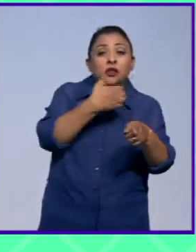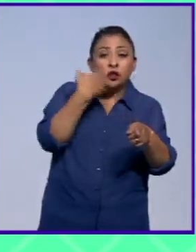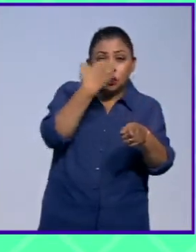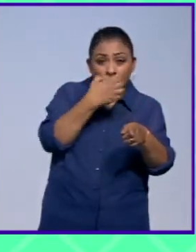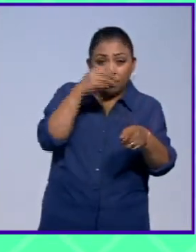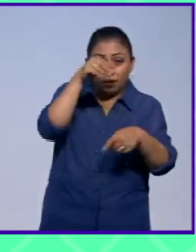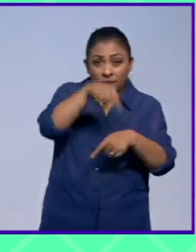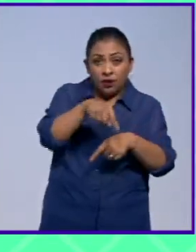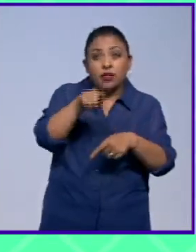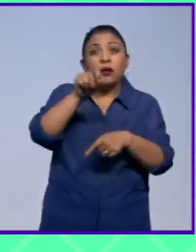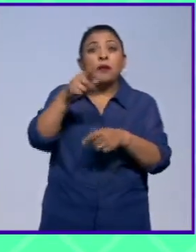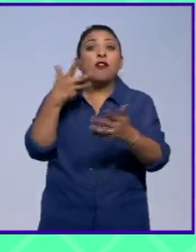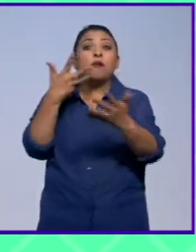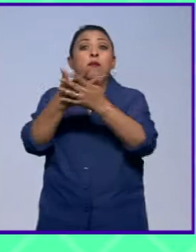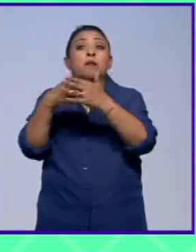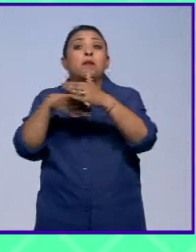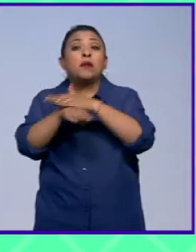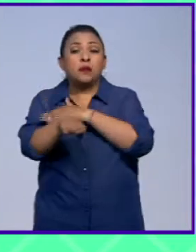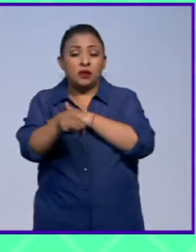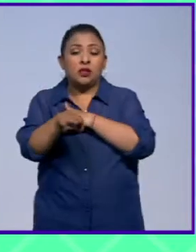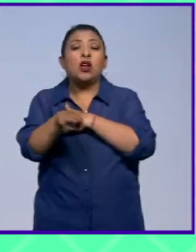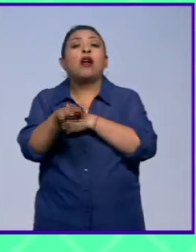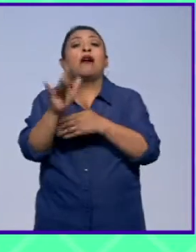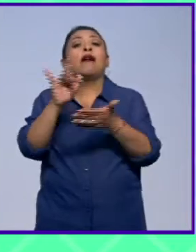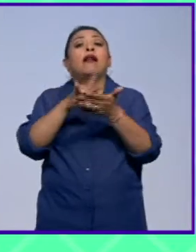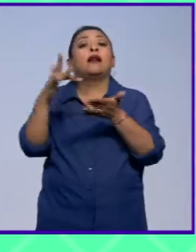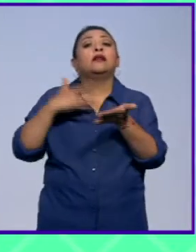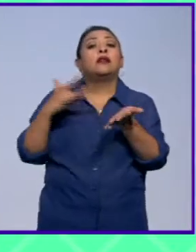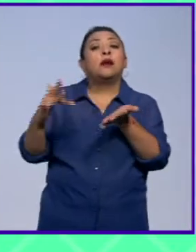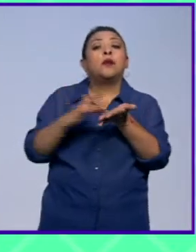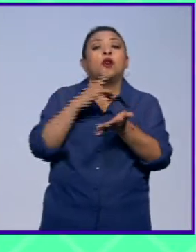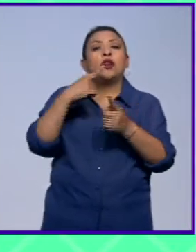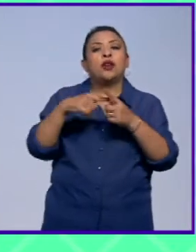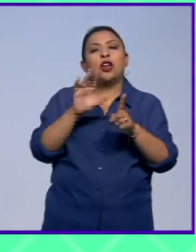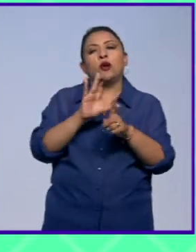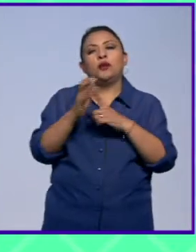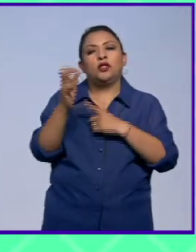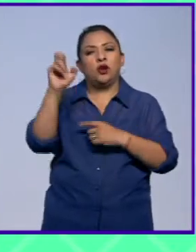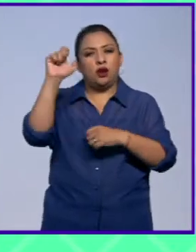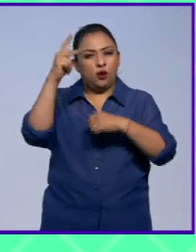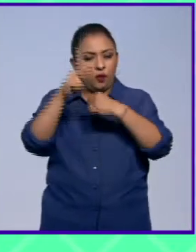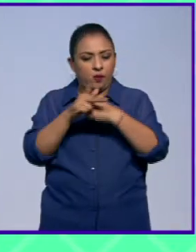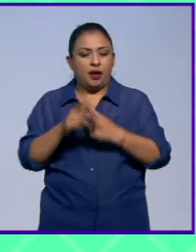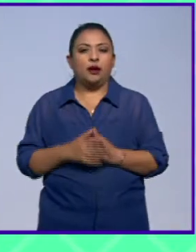y en las prisiones. Todo esto gracias al apoyo de la Comisión Europea.